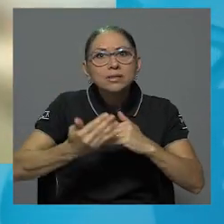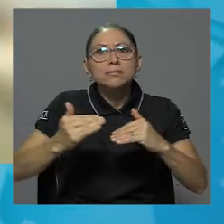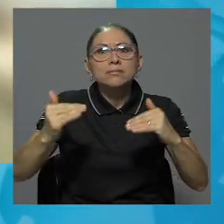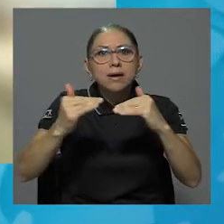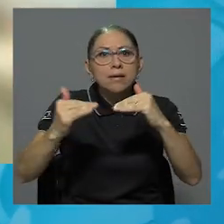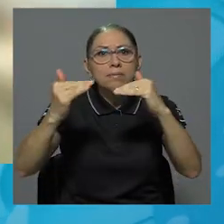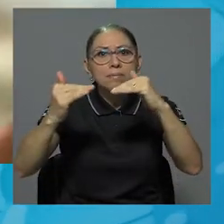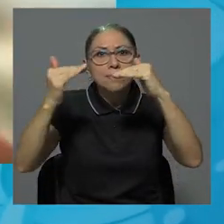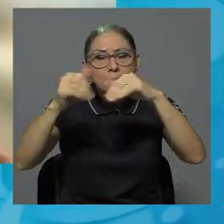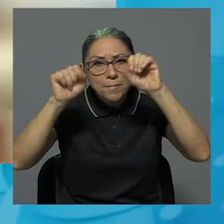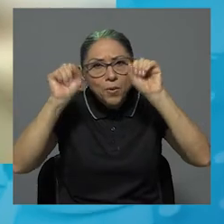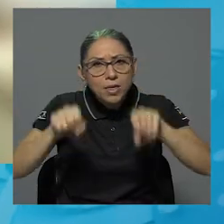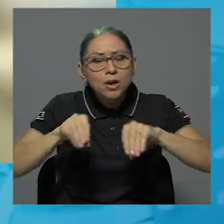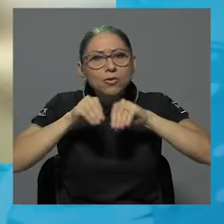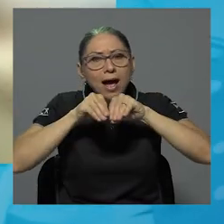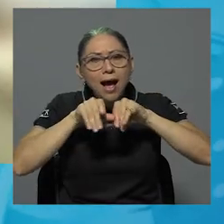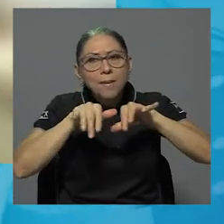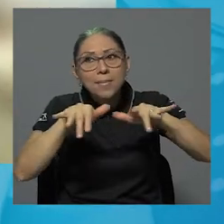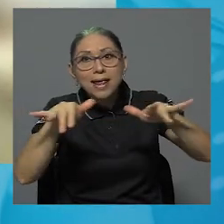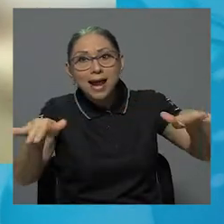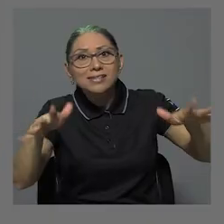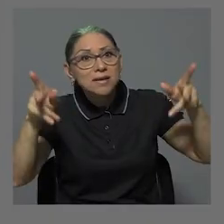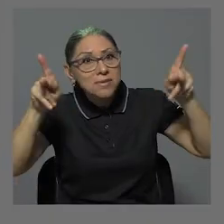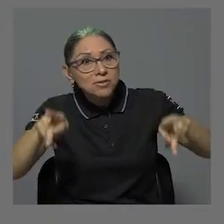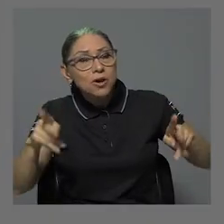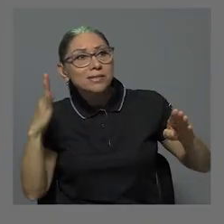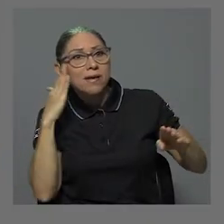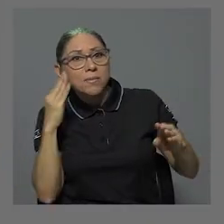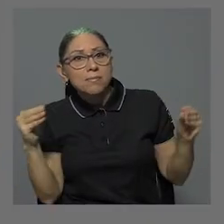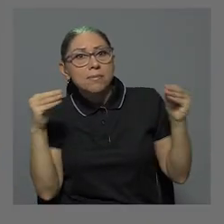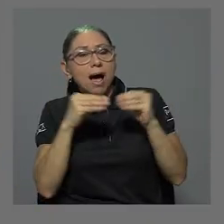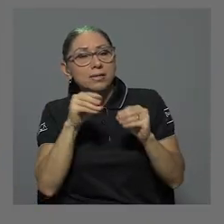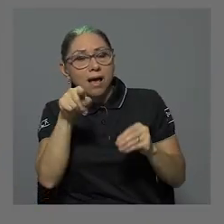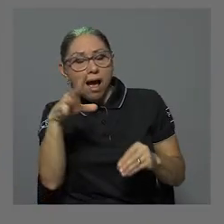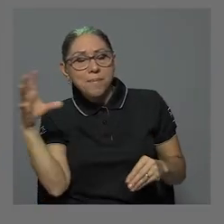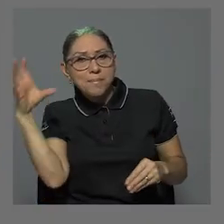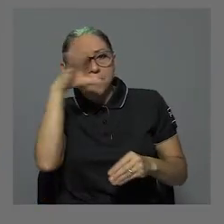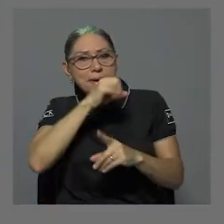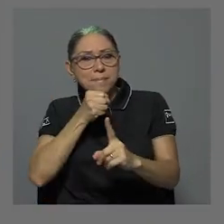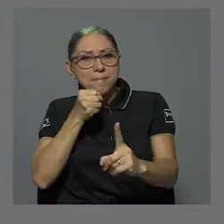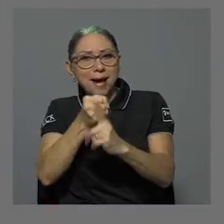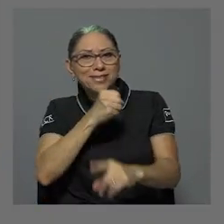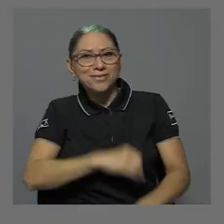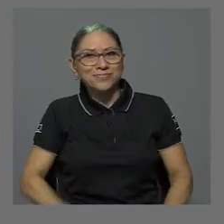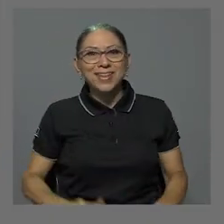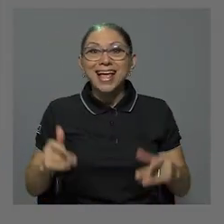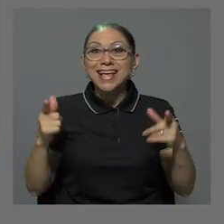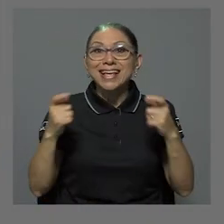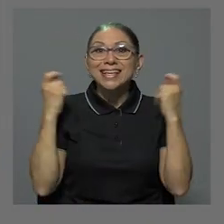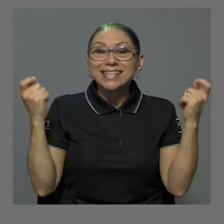permitieron ampliar su visibilidad y a la vez su impacto. Con el aniversario surgen una serie de